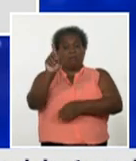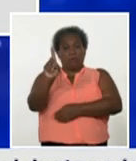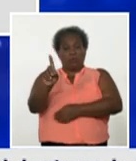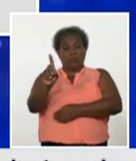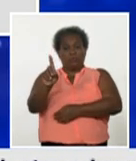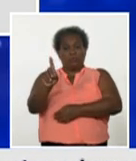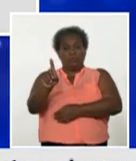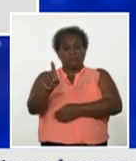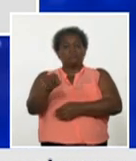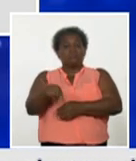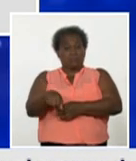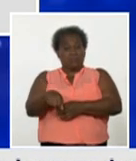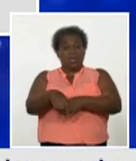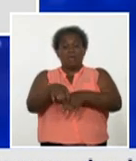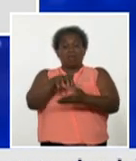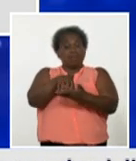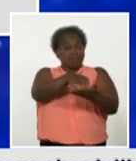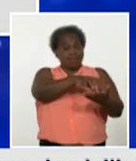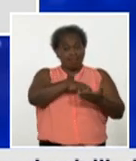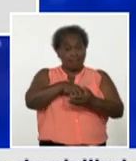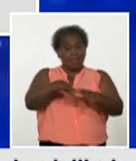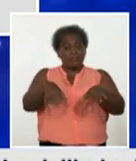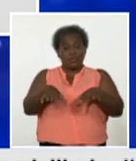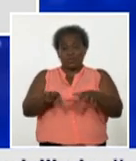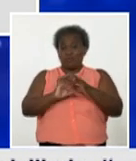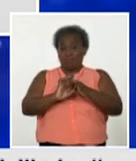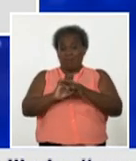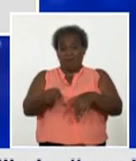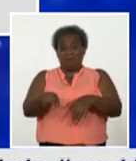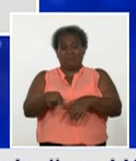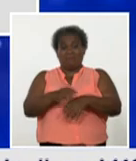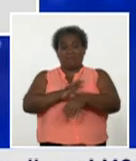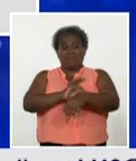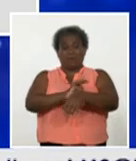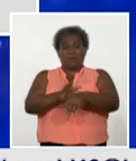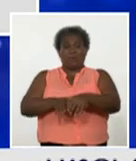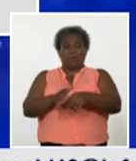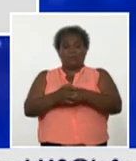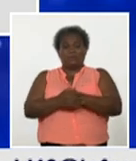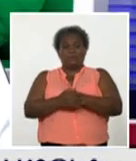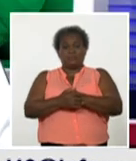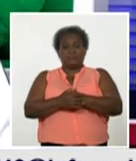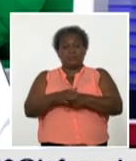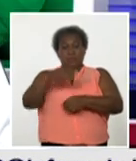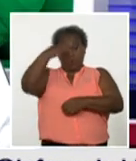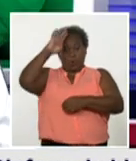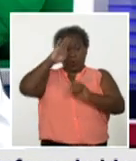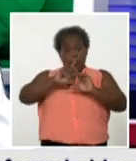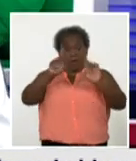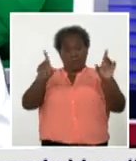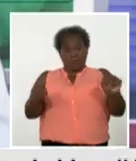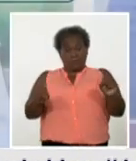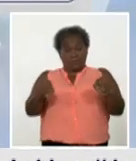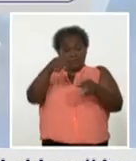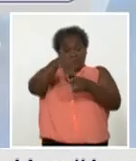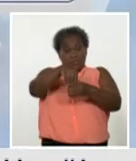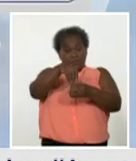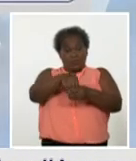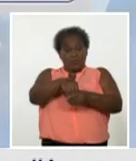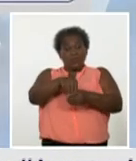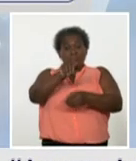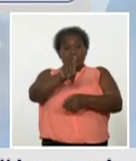activo hasta el día de ayer de esta forma cuba de los 112 mil